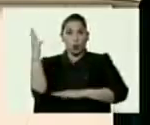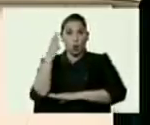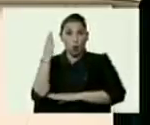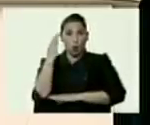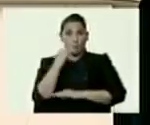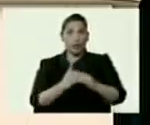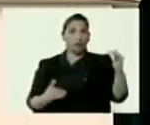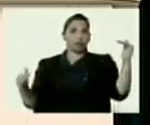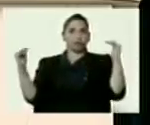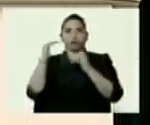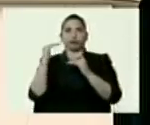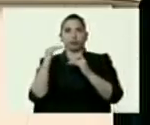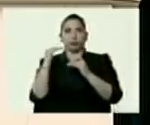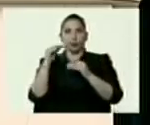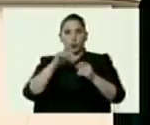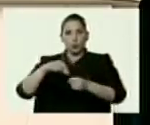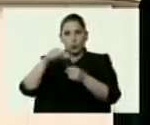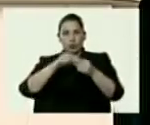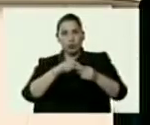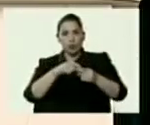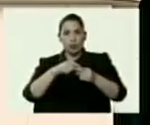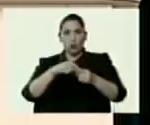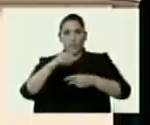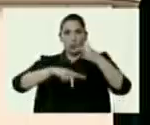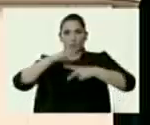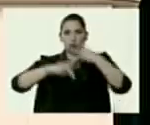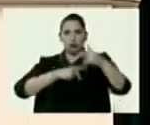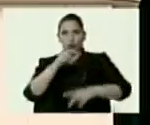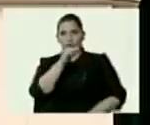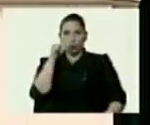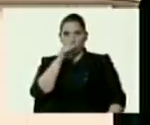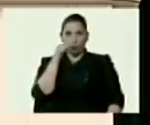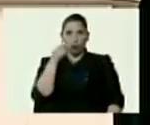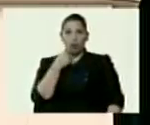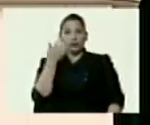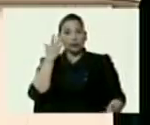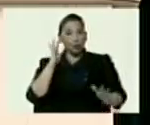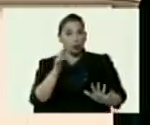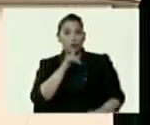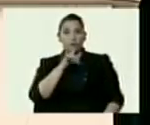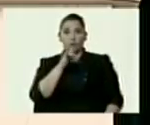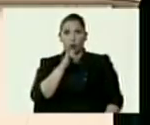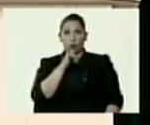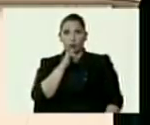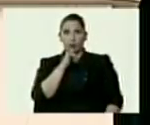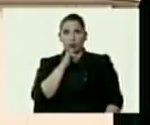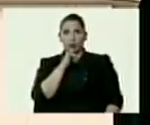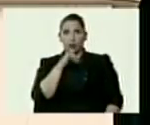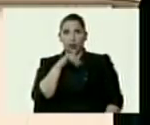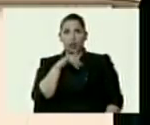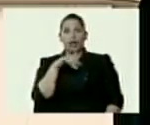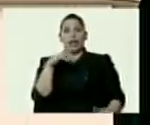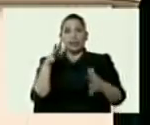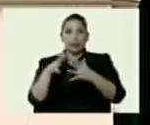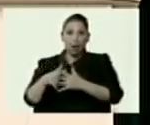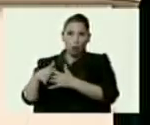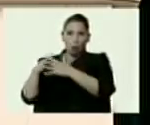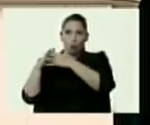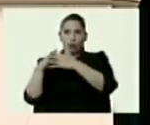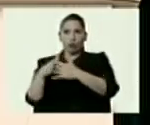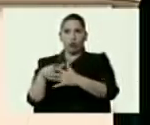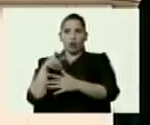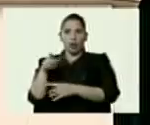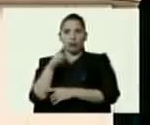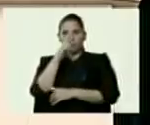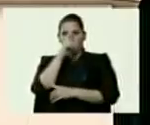niveles récord en cultivo de coca y producción de cocaína según informe de los Estados Unidos. Esto fue en